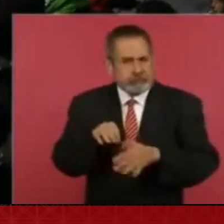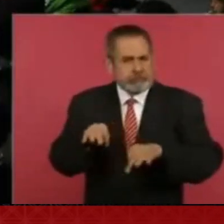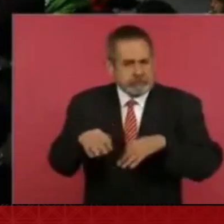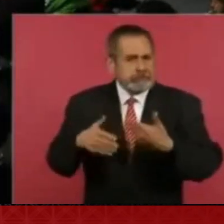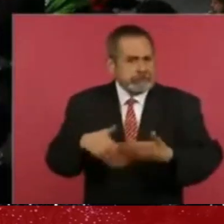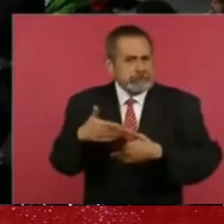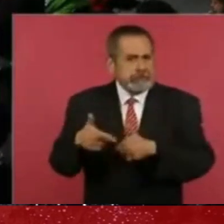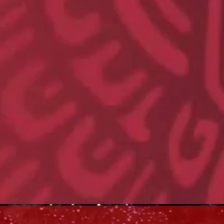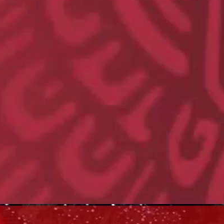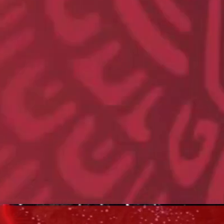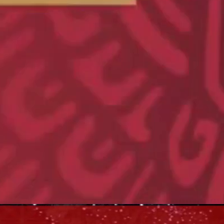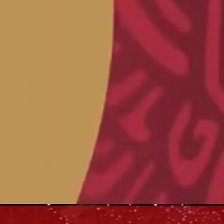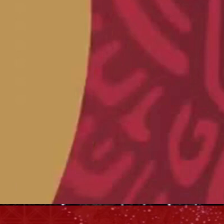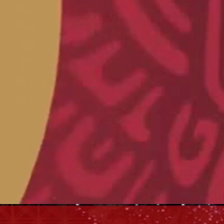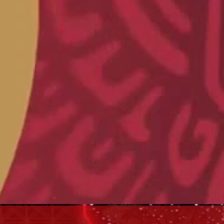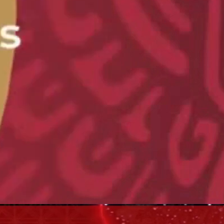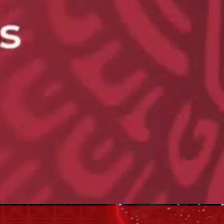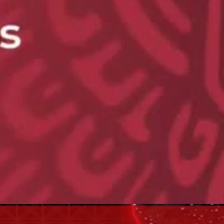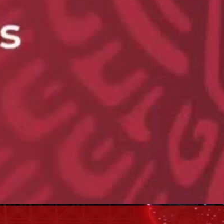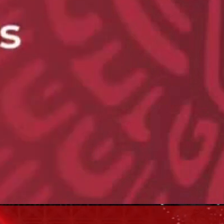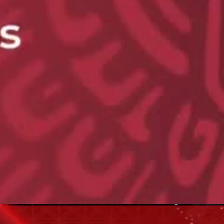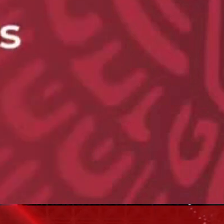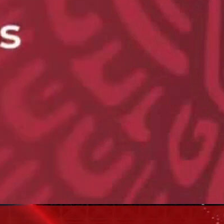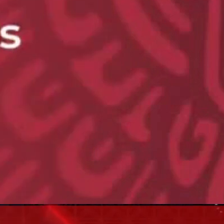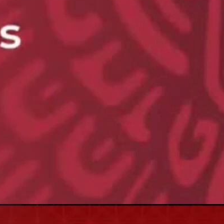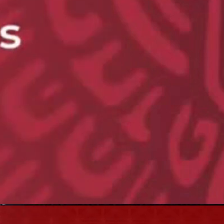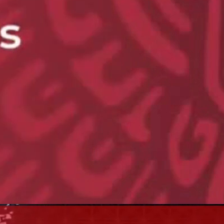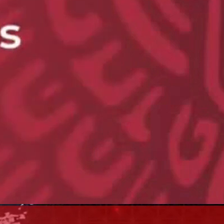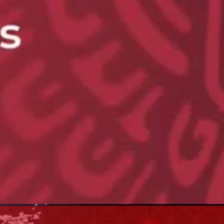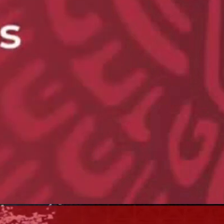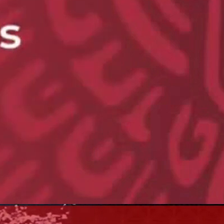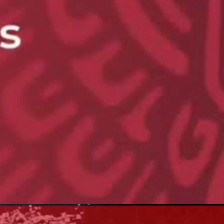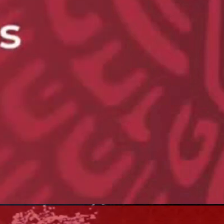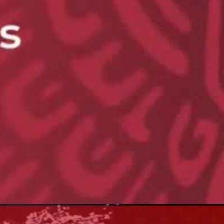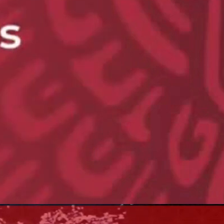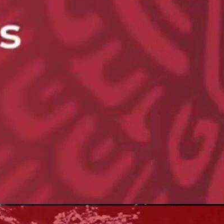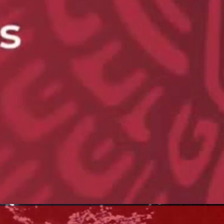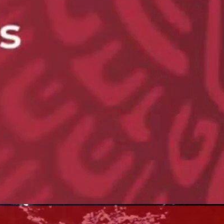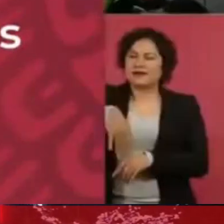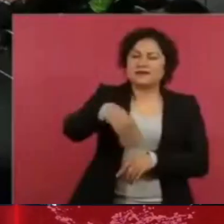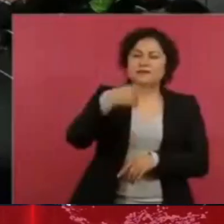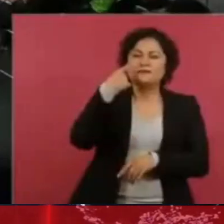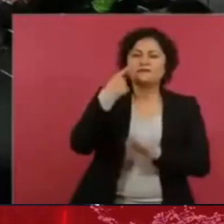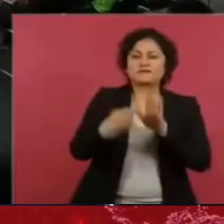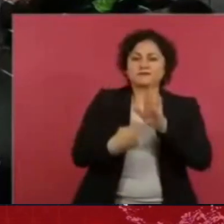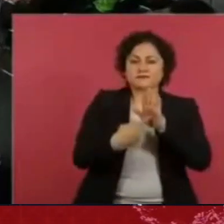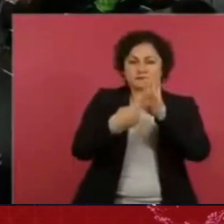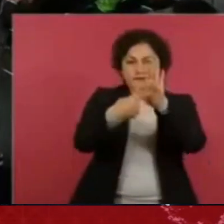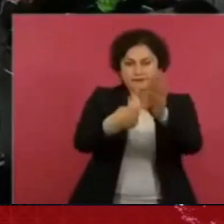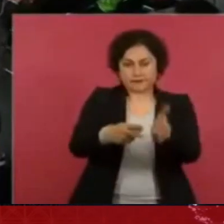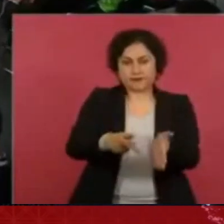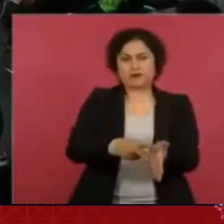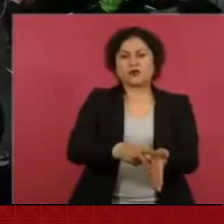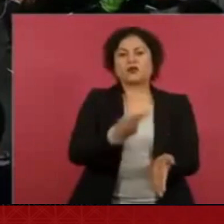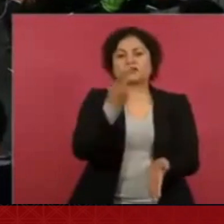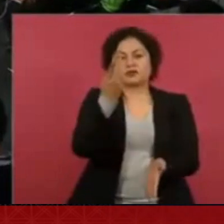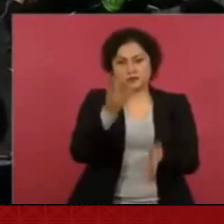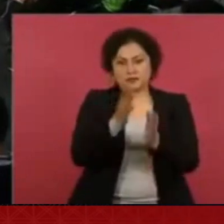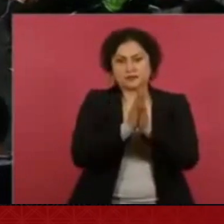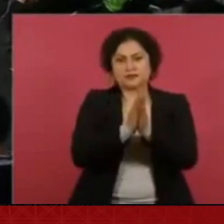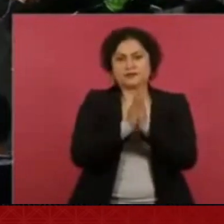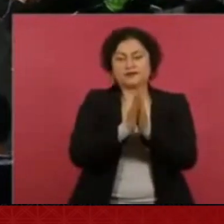compañía Vulcan, cercanas al Parque Xcaret. A ver, ¿por qué no pones de nuevo? Es que, como esto no